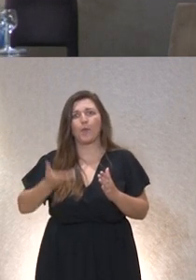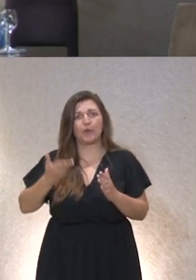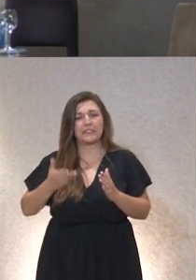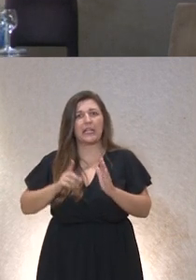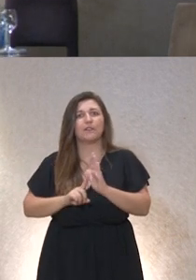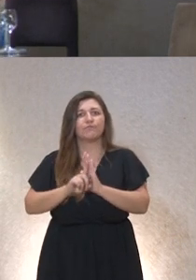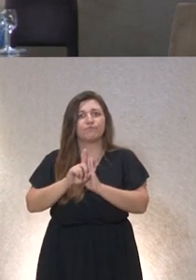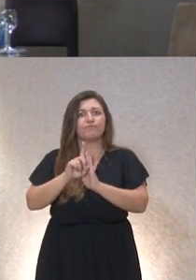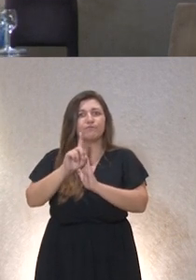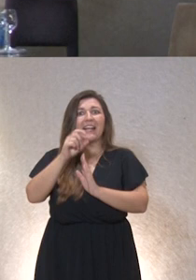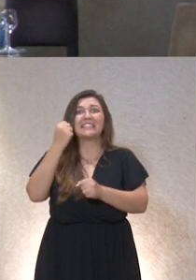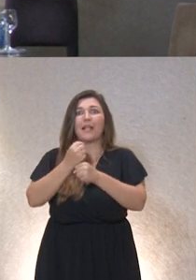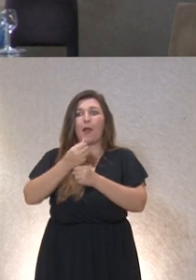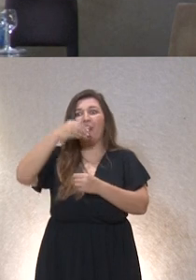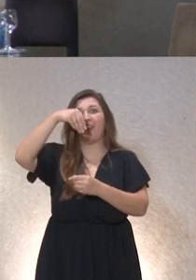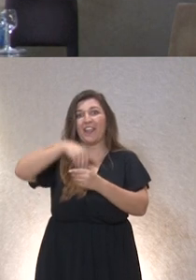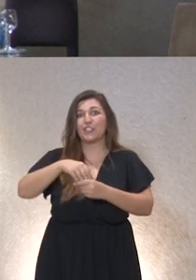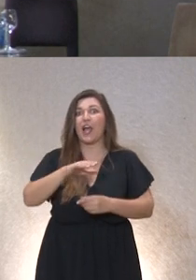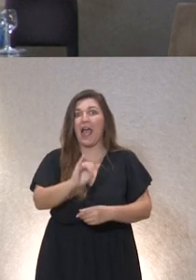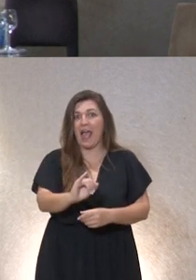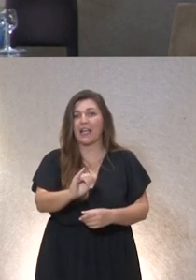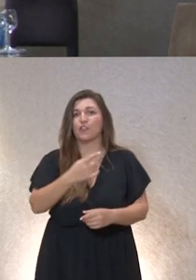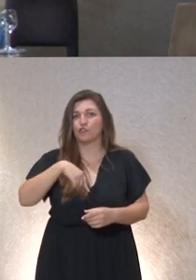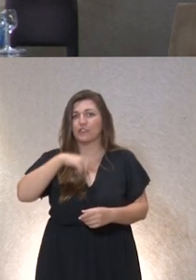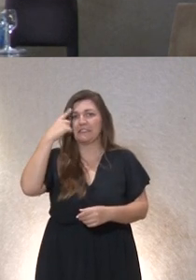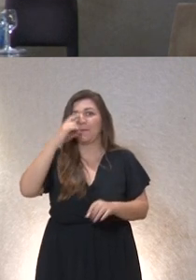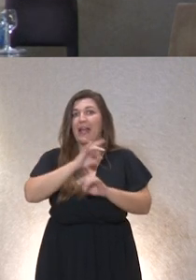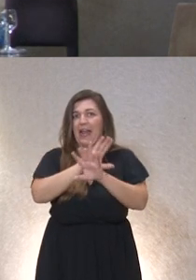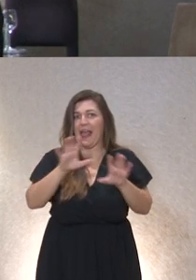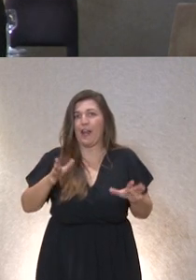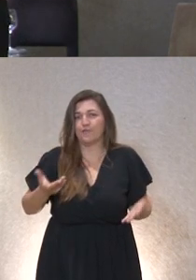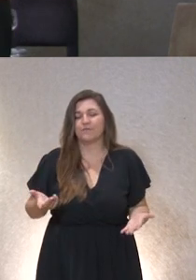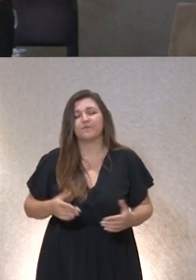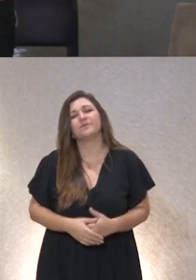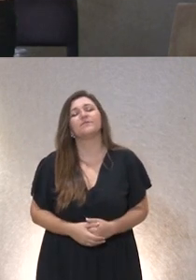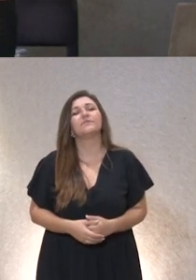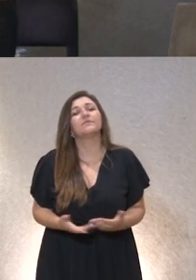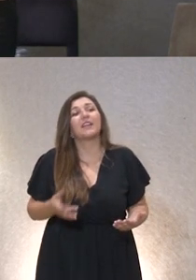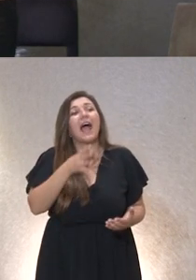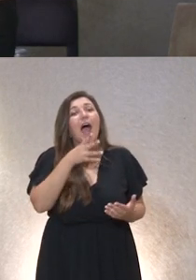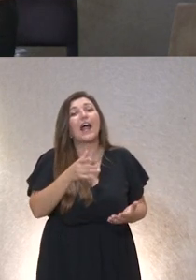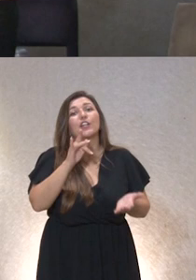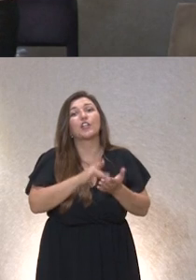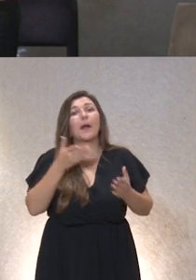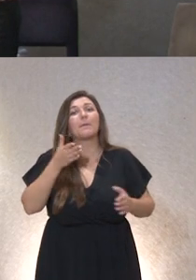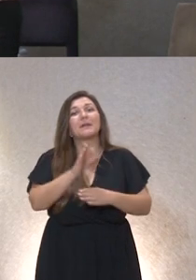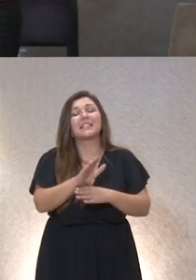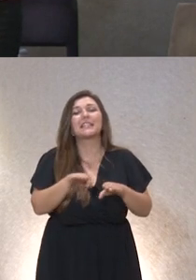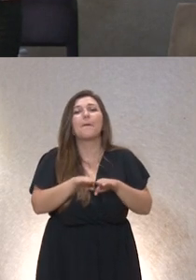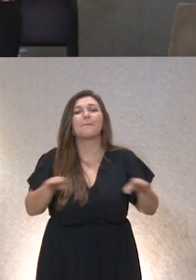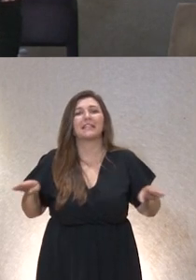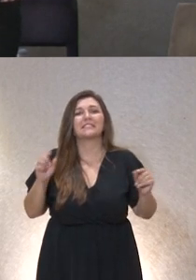nuestro trabajo creo que esto nos ha quedado claro ahora nos toca presentar la mesa de debate